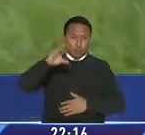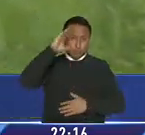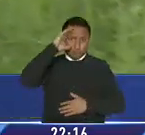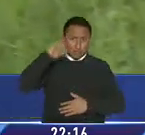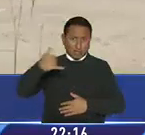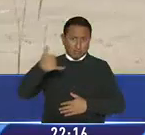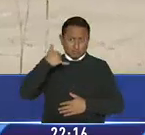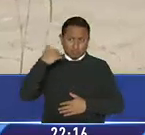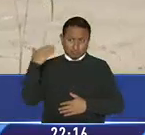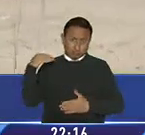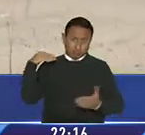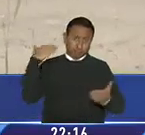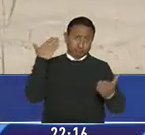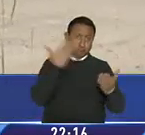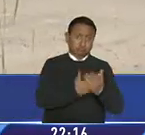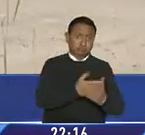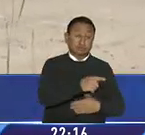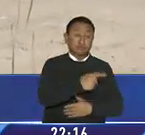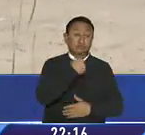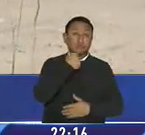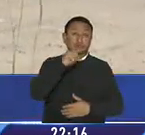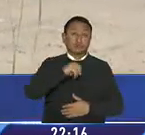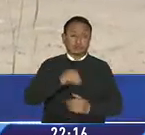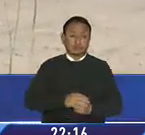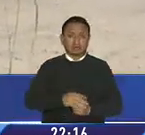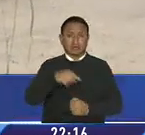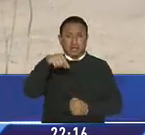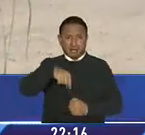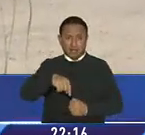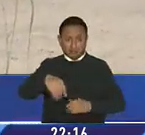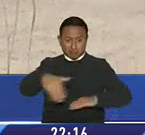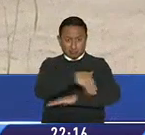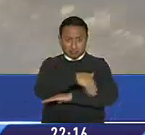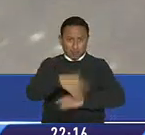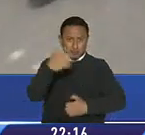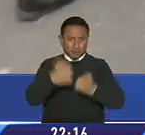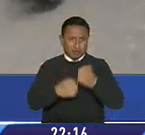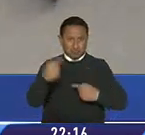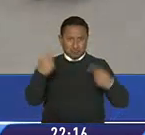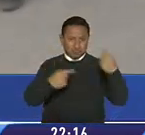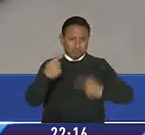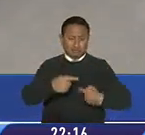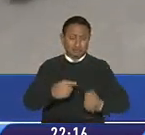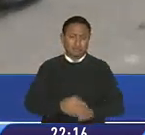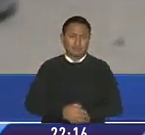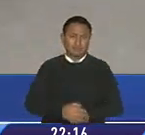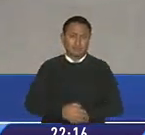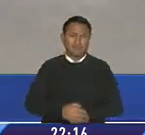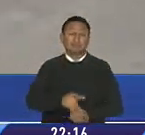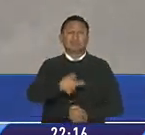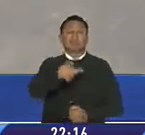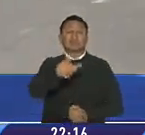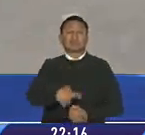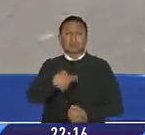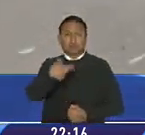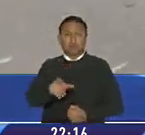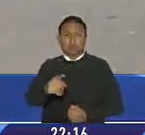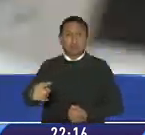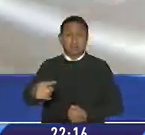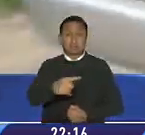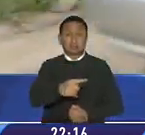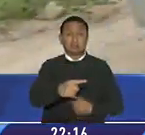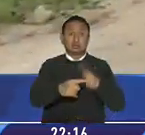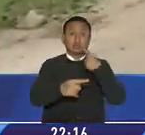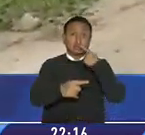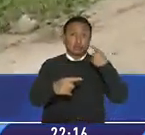una ciudadana, quien les aseguraba que había un escándalo en la vía pública. Aparentemente, unos desconocidos pretendían secuestrar